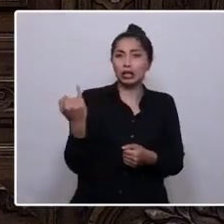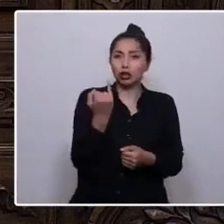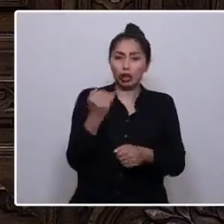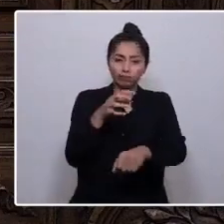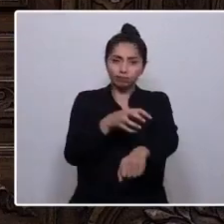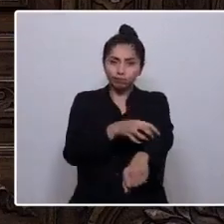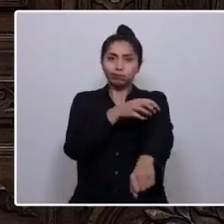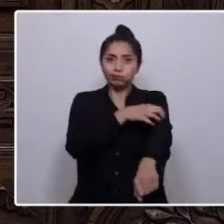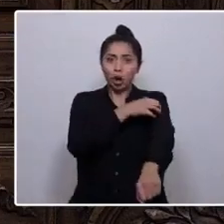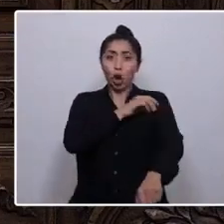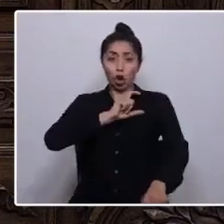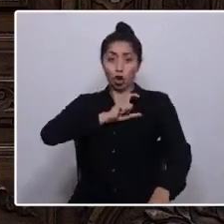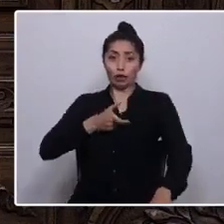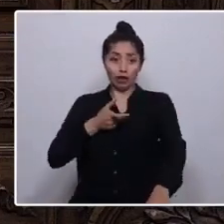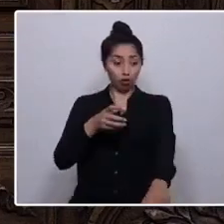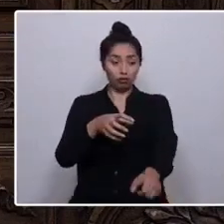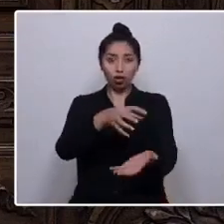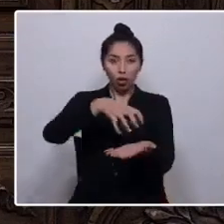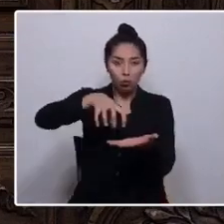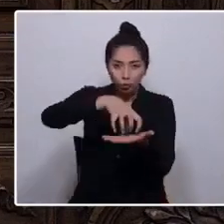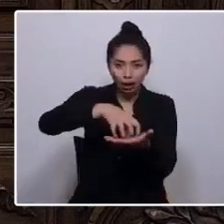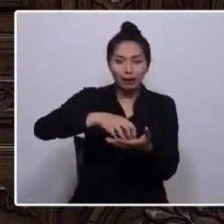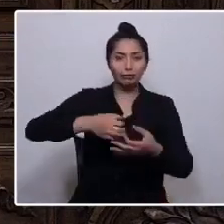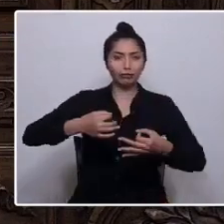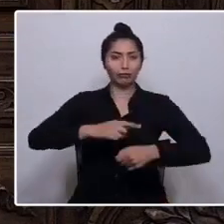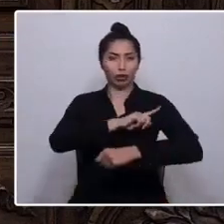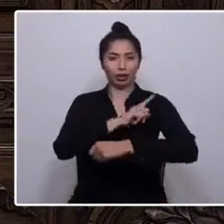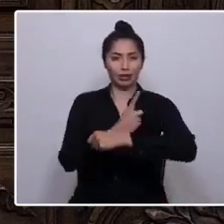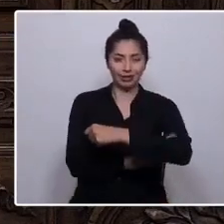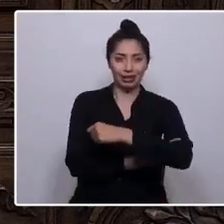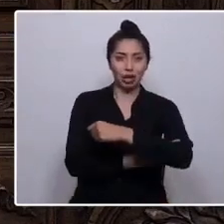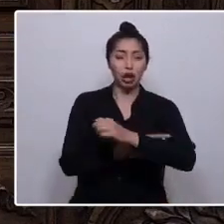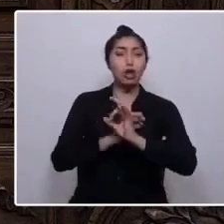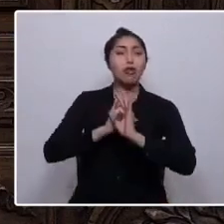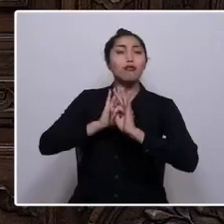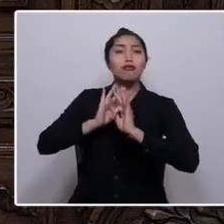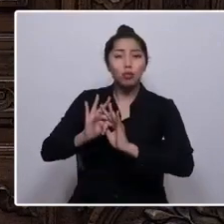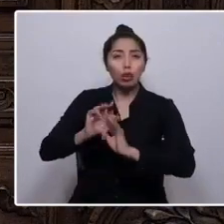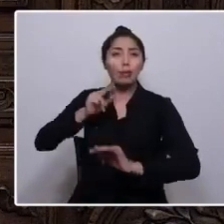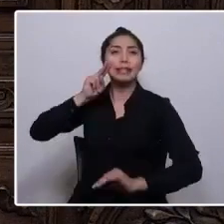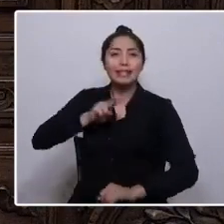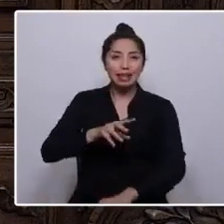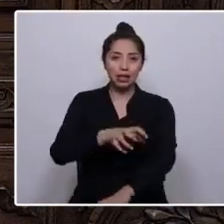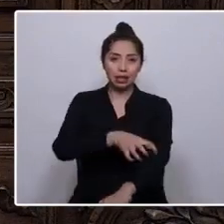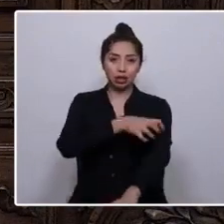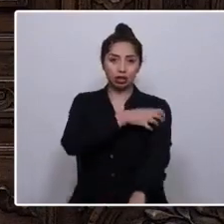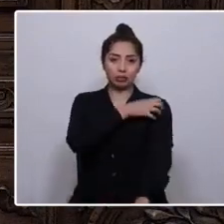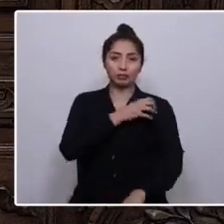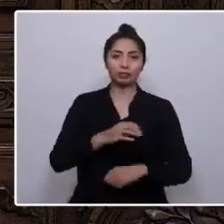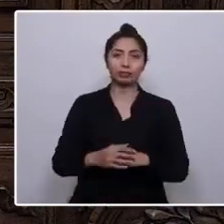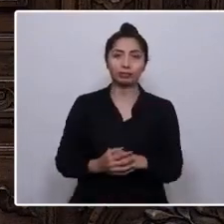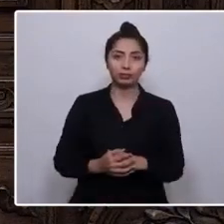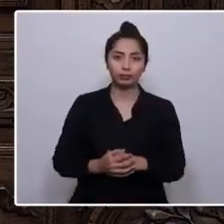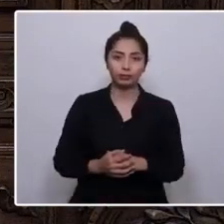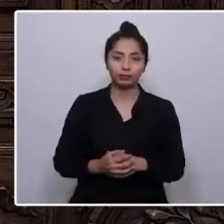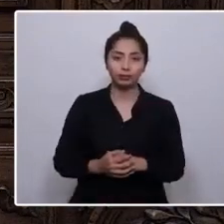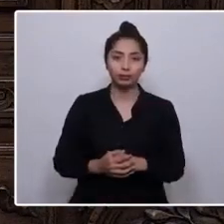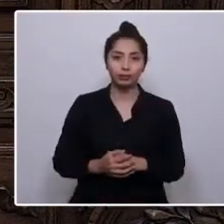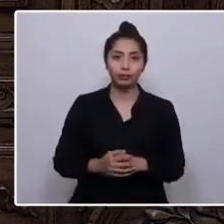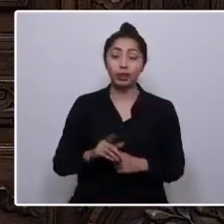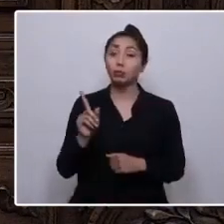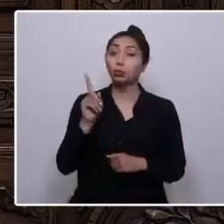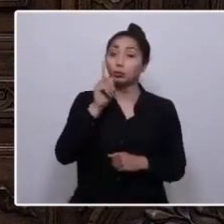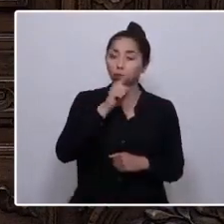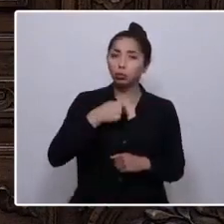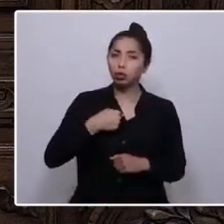gobiernos comunales fortalecidos y justicia fiscal. Nunca más sin las regiones. Por último, creo